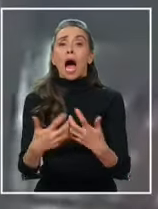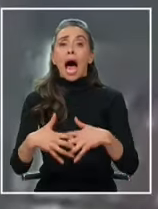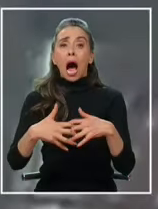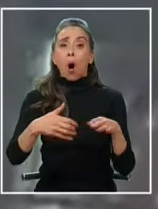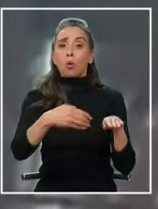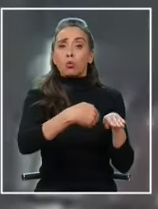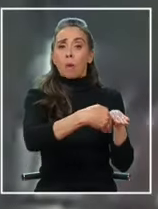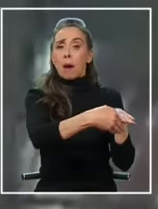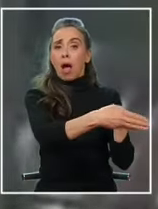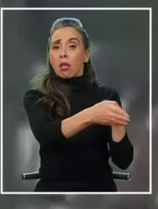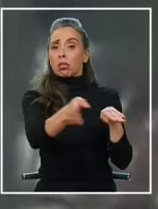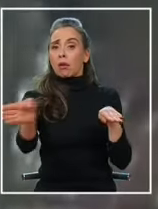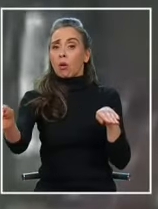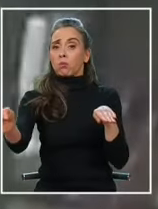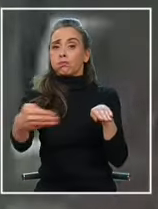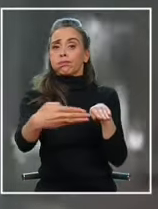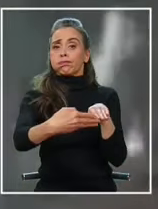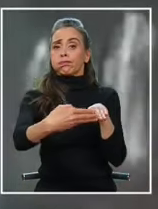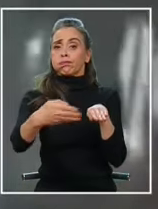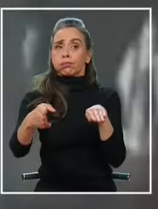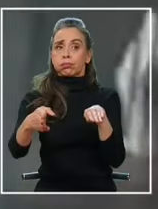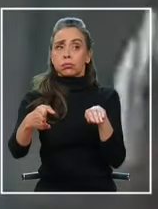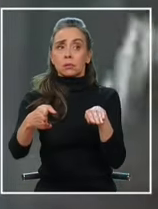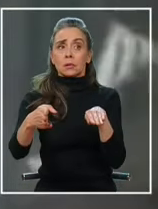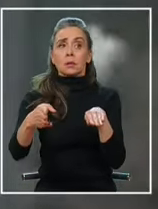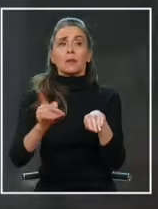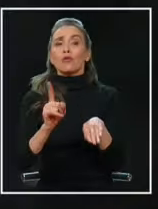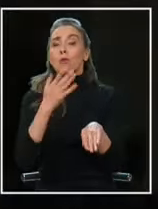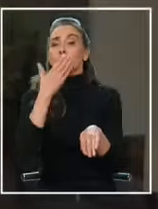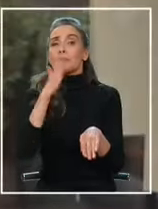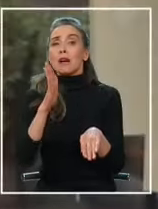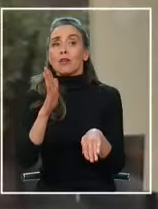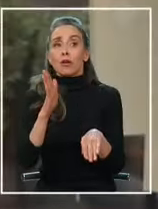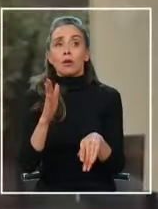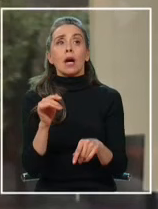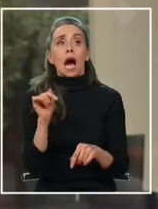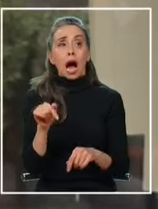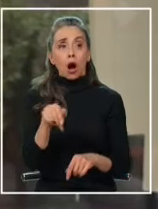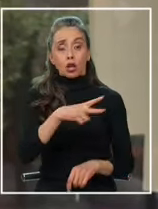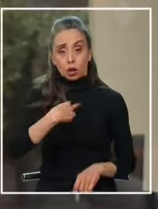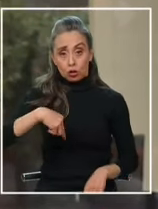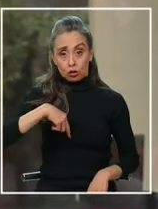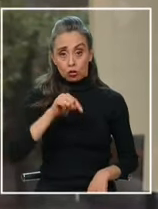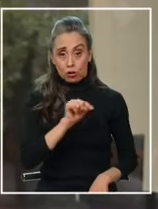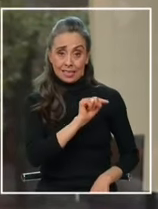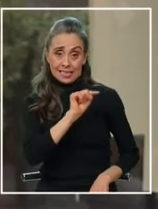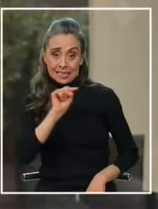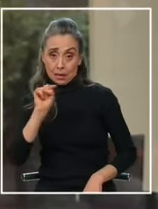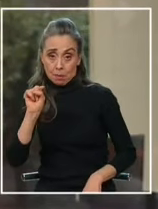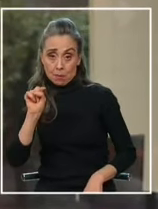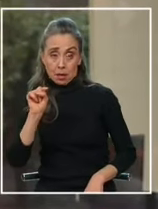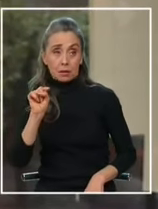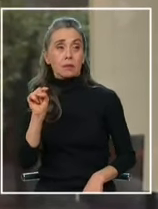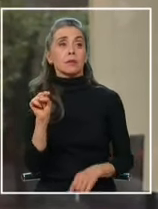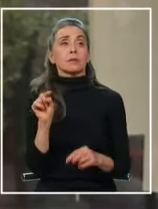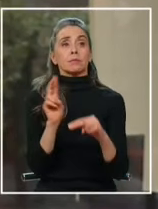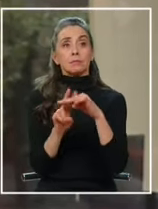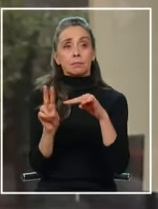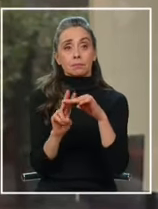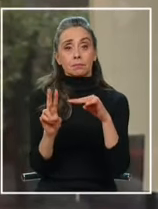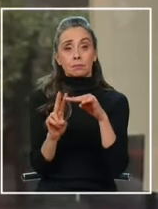automatizado y tecnológico, pero no el más eficiente. Vamos a tomar dentro de esta semana, bueno,